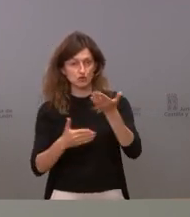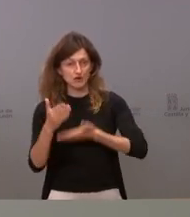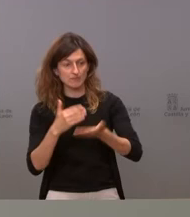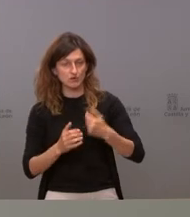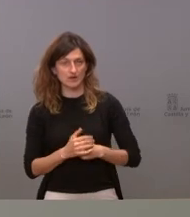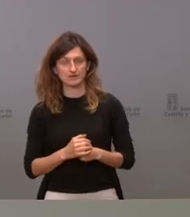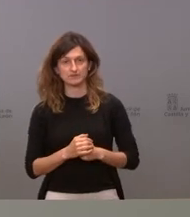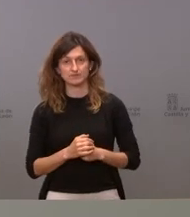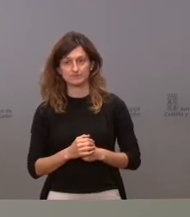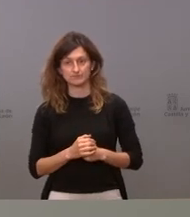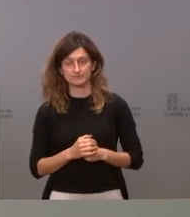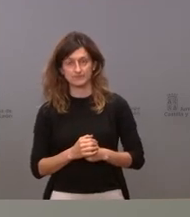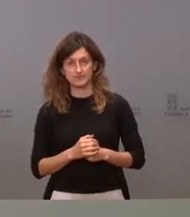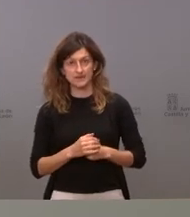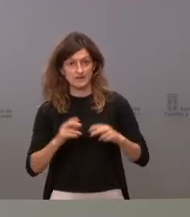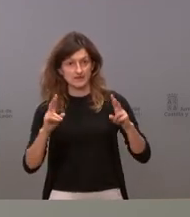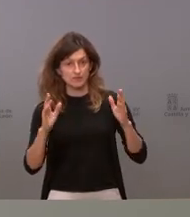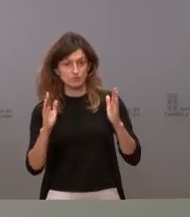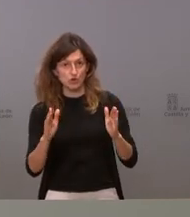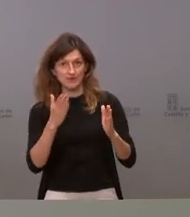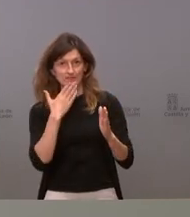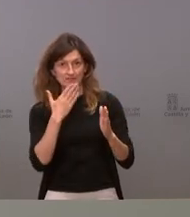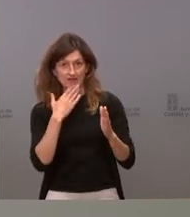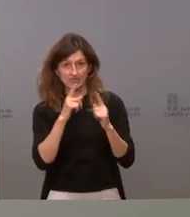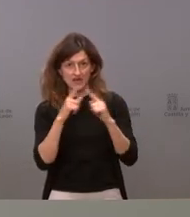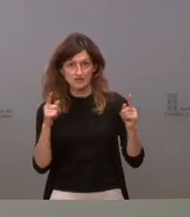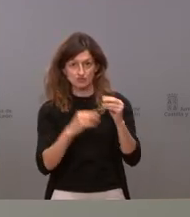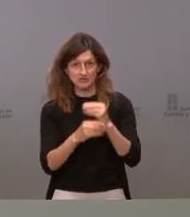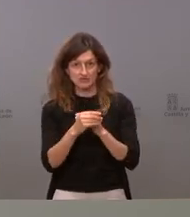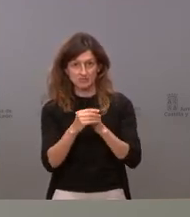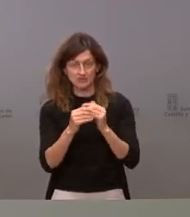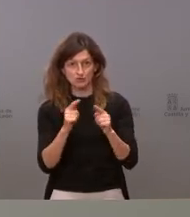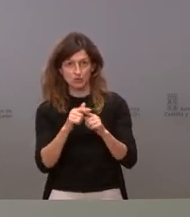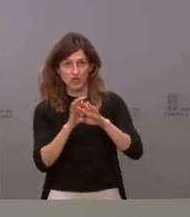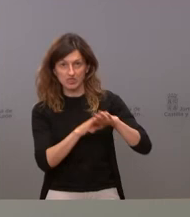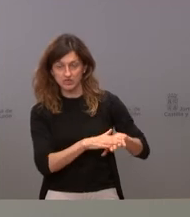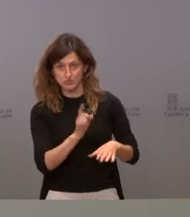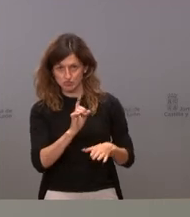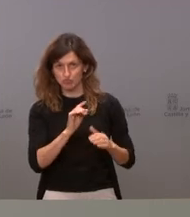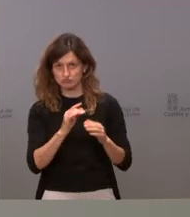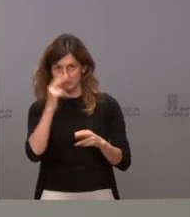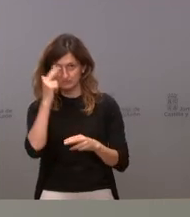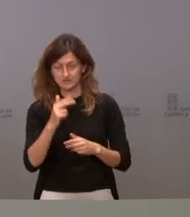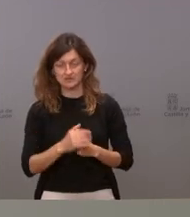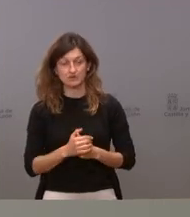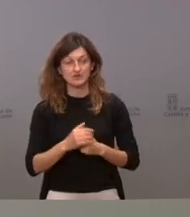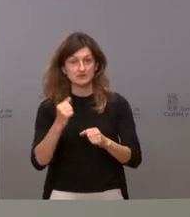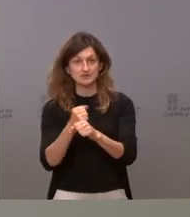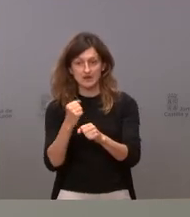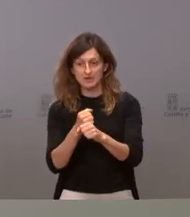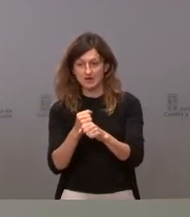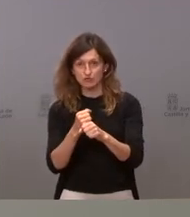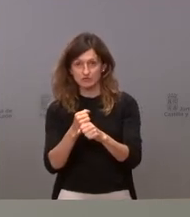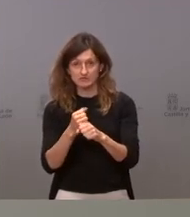saltarse ningún bloque etario pero desde luego si tú tienes una empresa que tiene unos trabajadores que están